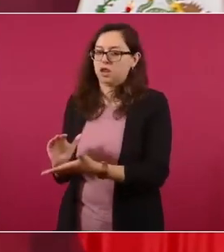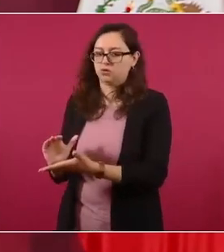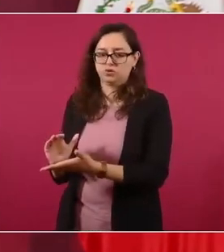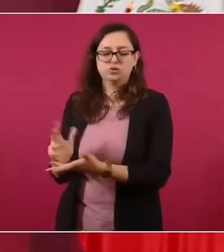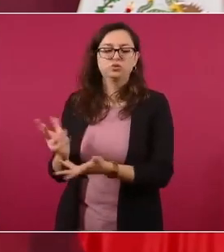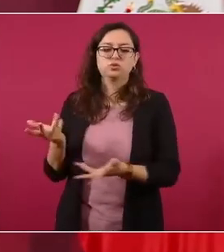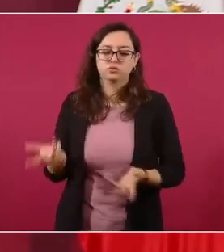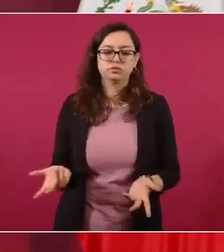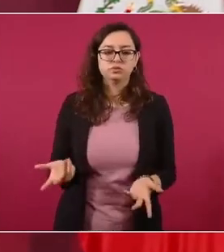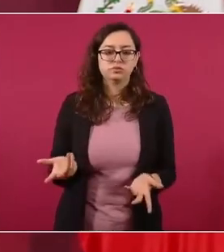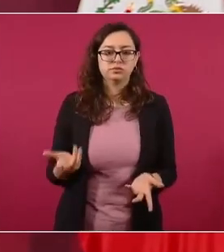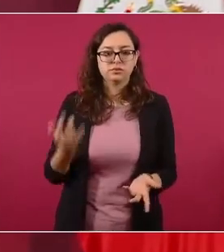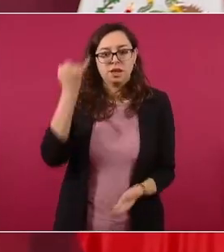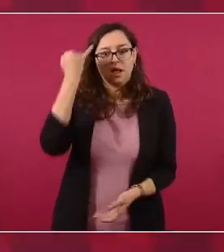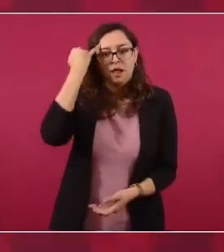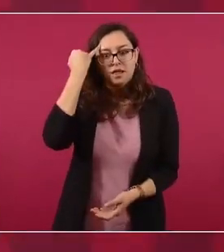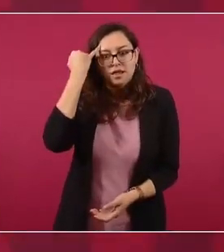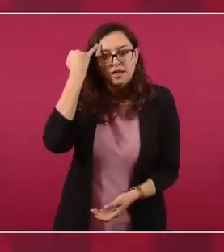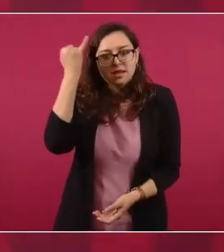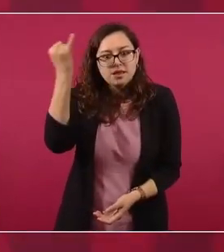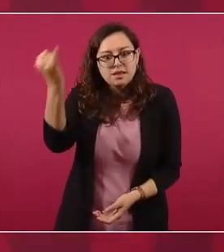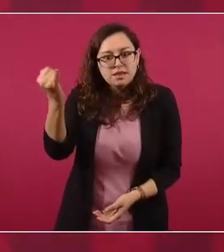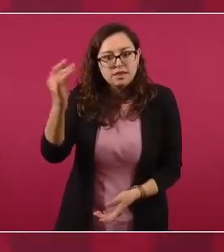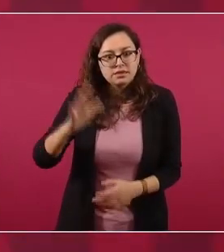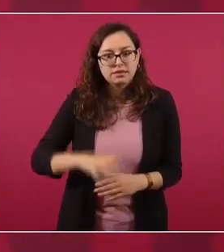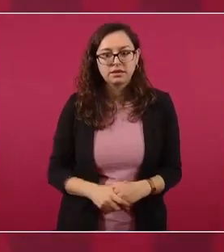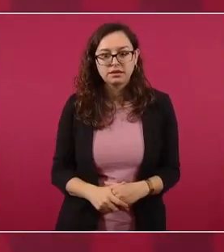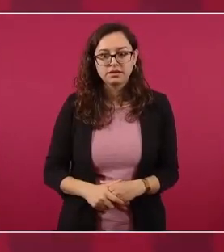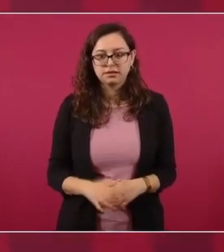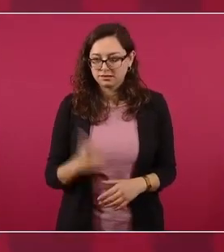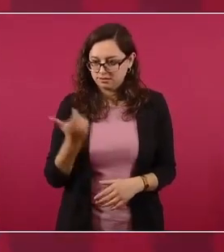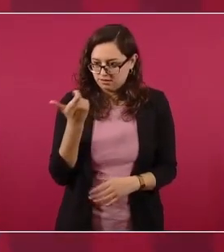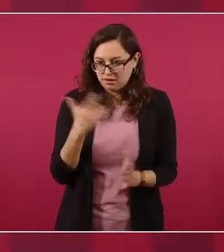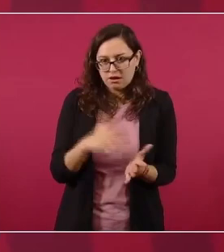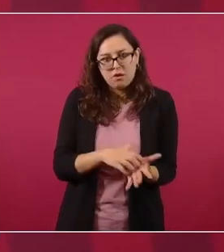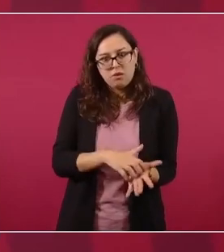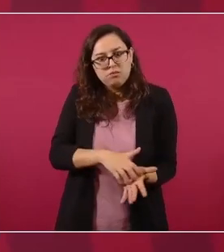cuánto ahorro